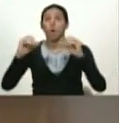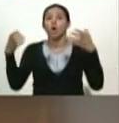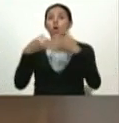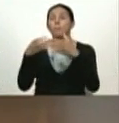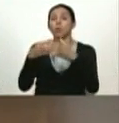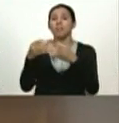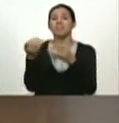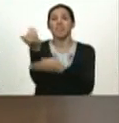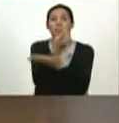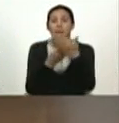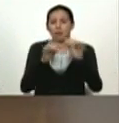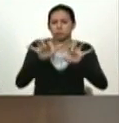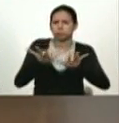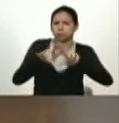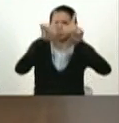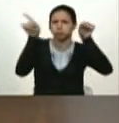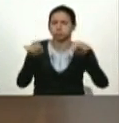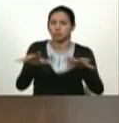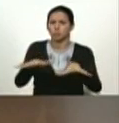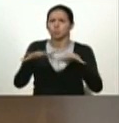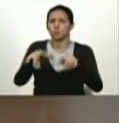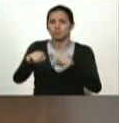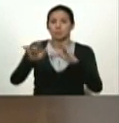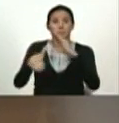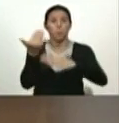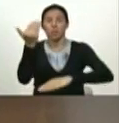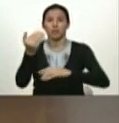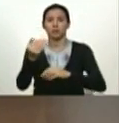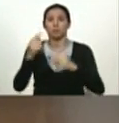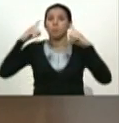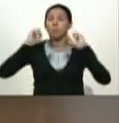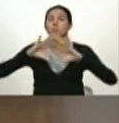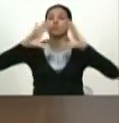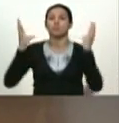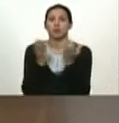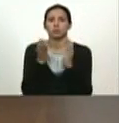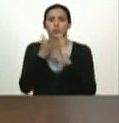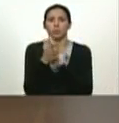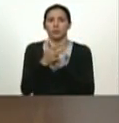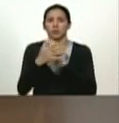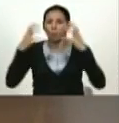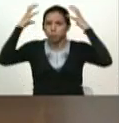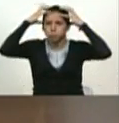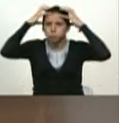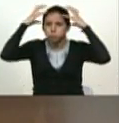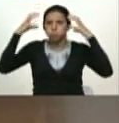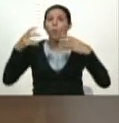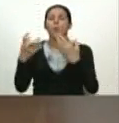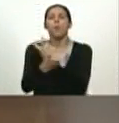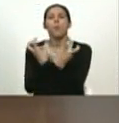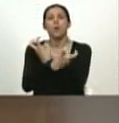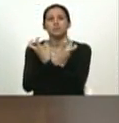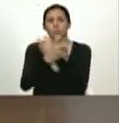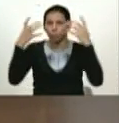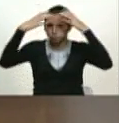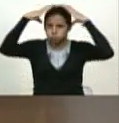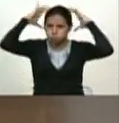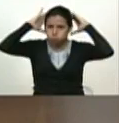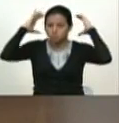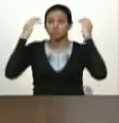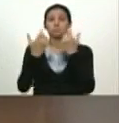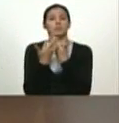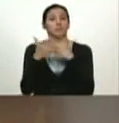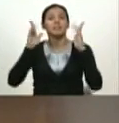computarizados, con los expertos mundiales. Sobre el cráneo libertador. También lo preside. Del cual nos sentimos